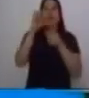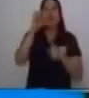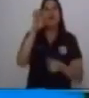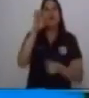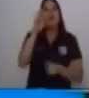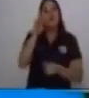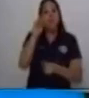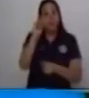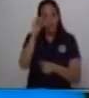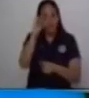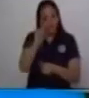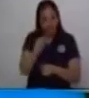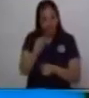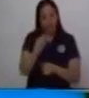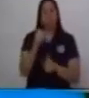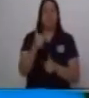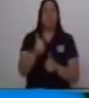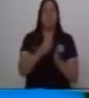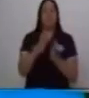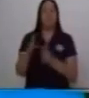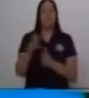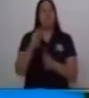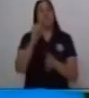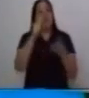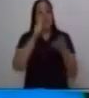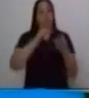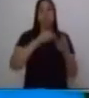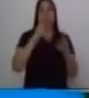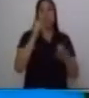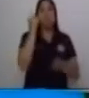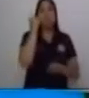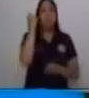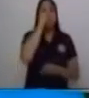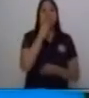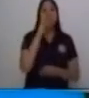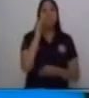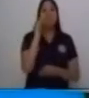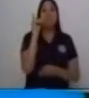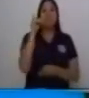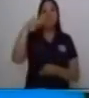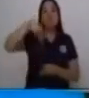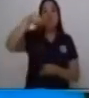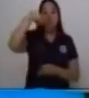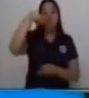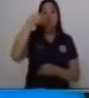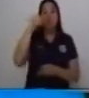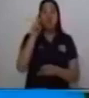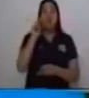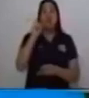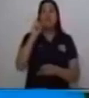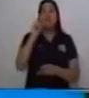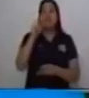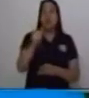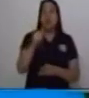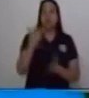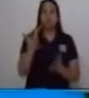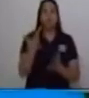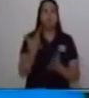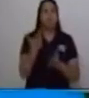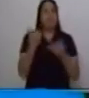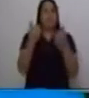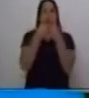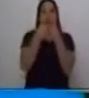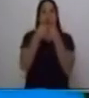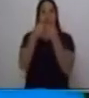las disyuntivas significa que se excluyen entre sí la segunda oración